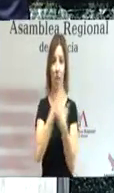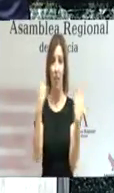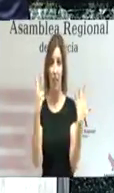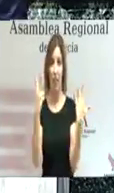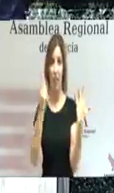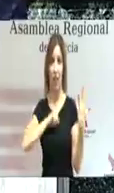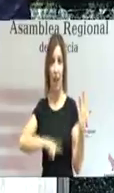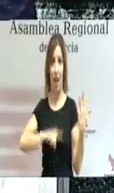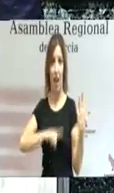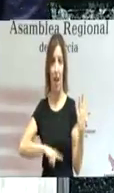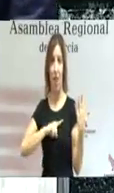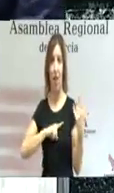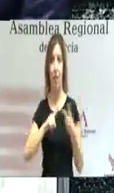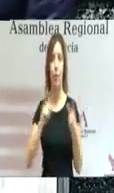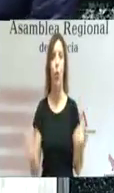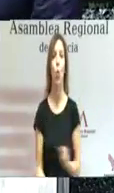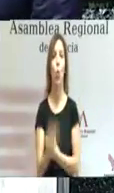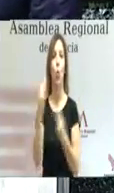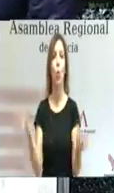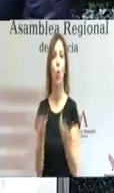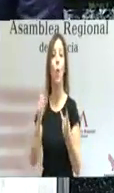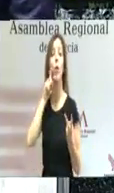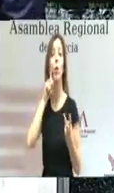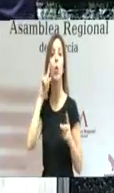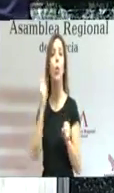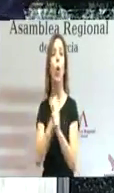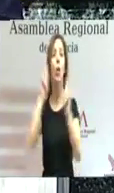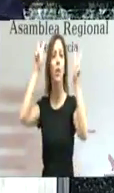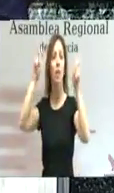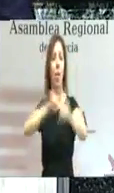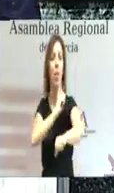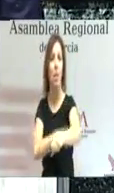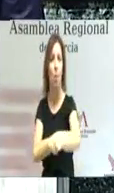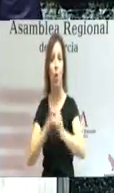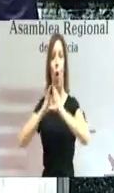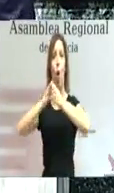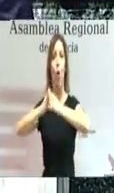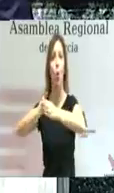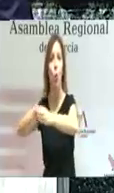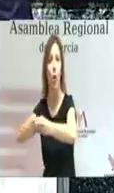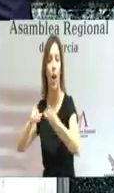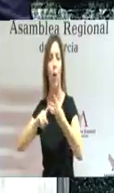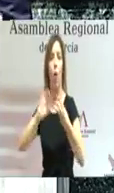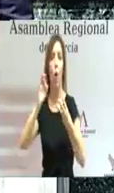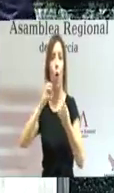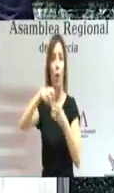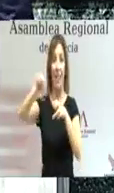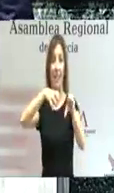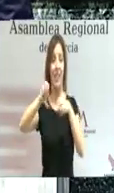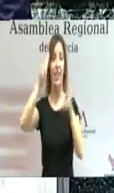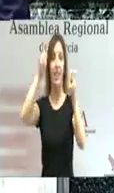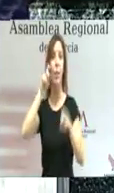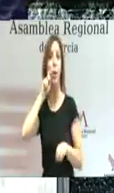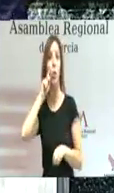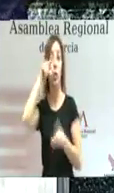el plan del fomento del turismo deportivo, el turismo de cruceros o la desestacionalización mediante la atracción de